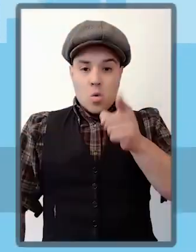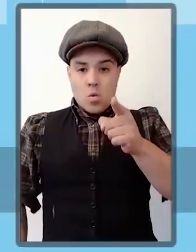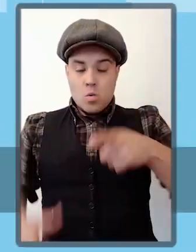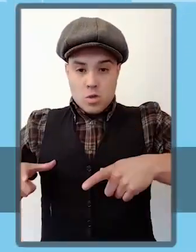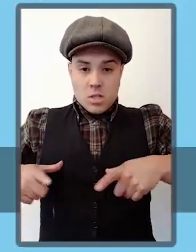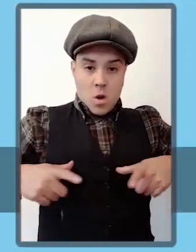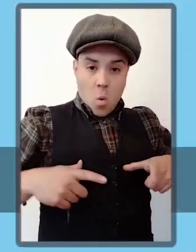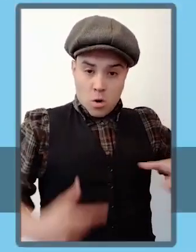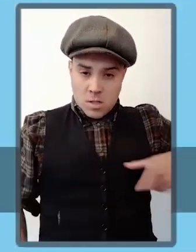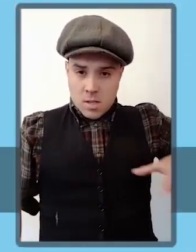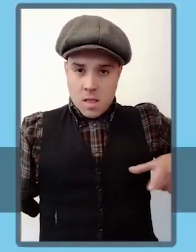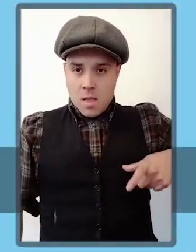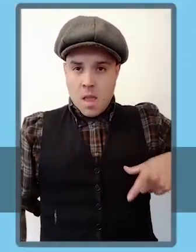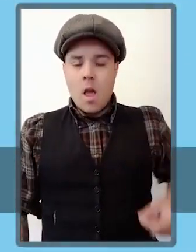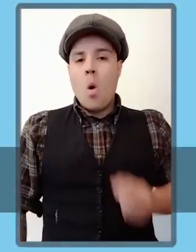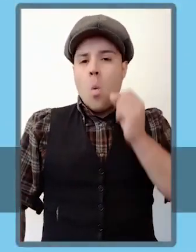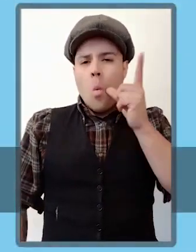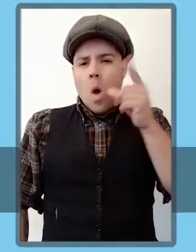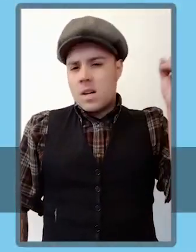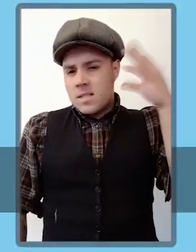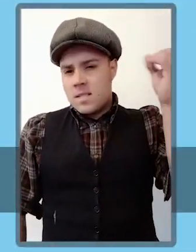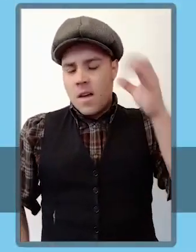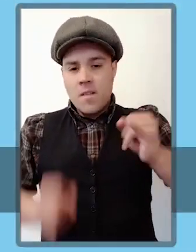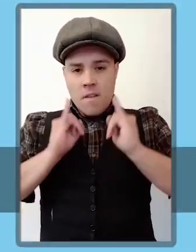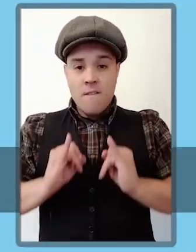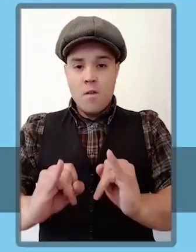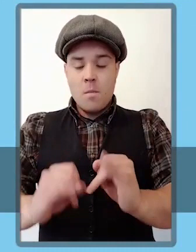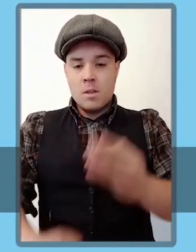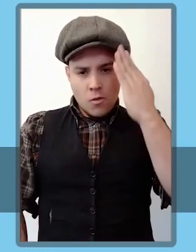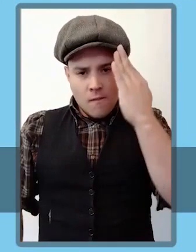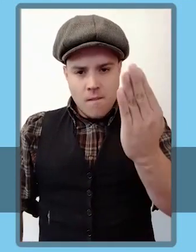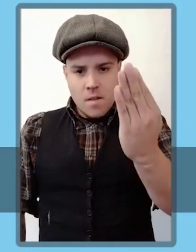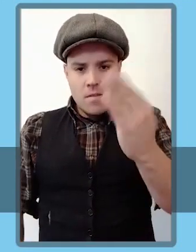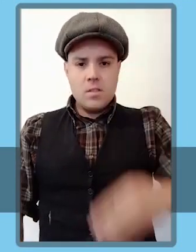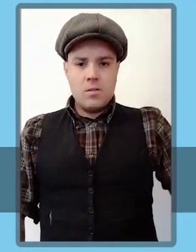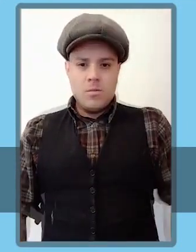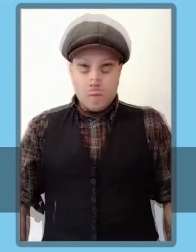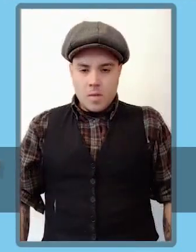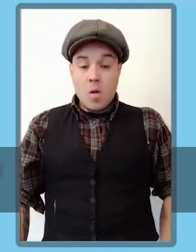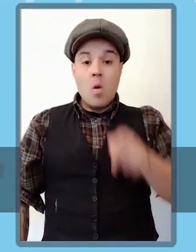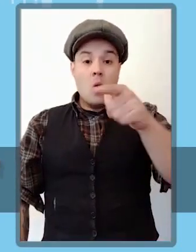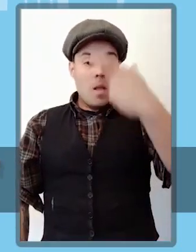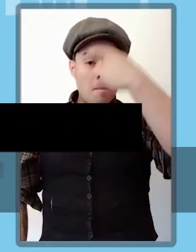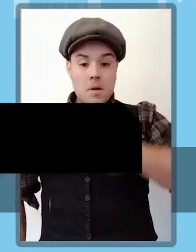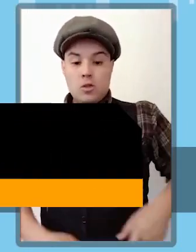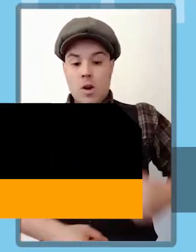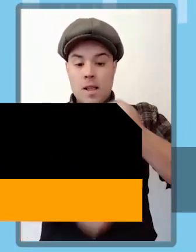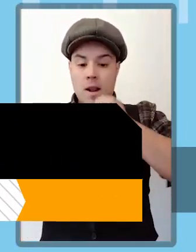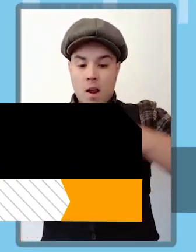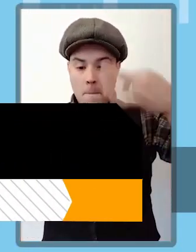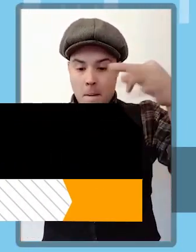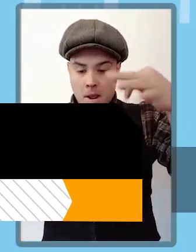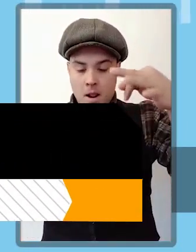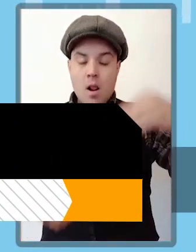Seguro de cesantía. Este beneficio está dirigido a los trabajadores afiliados a la Administradora de Fondos de Cesantía AFC. A través de su cuenta